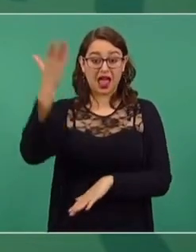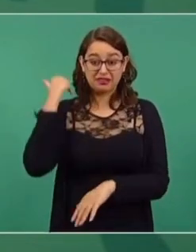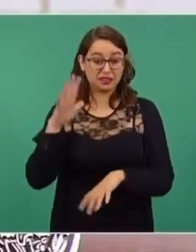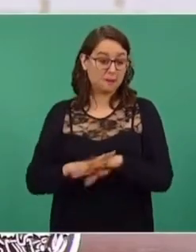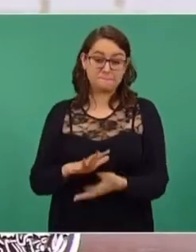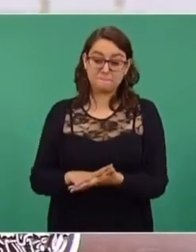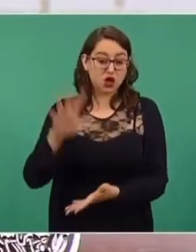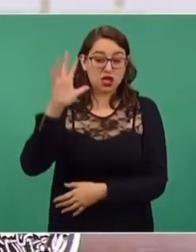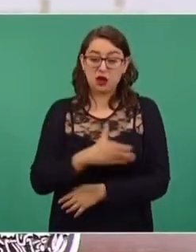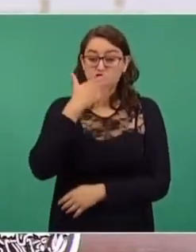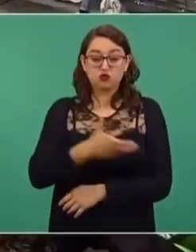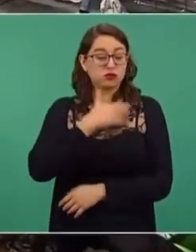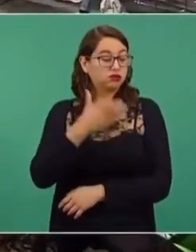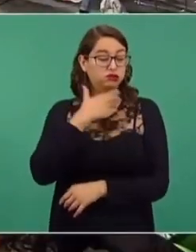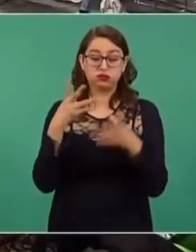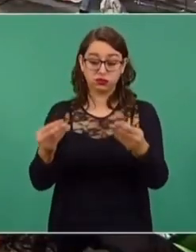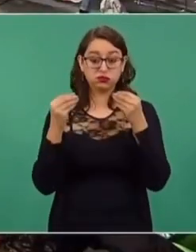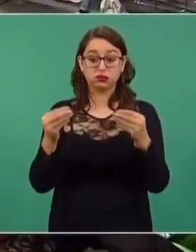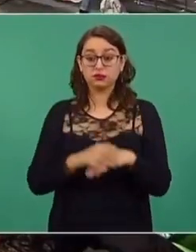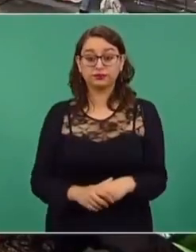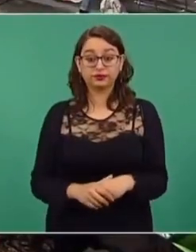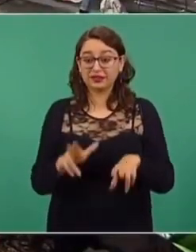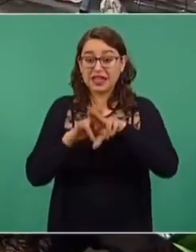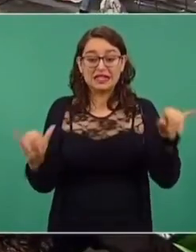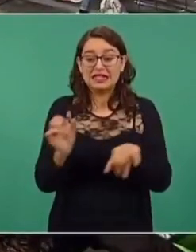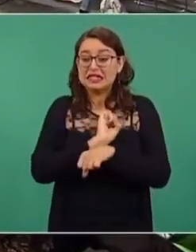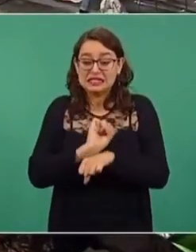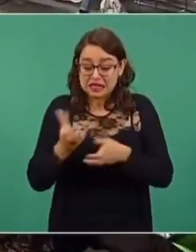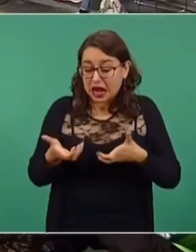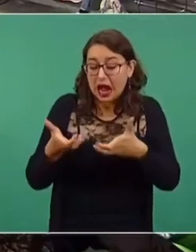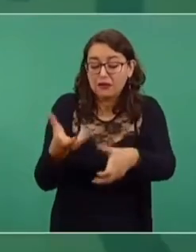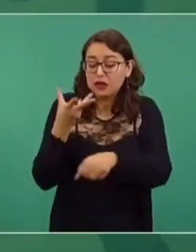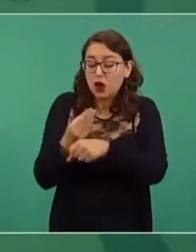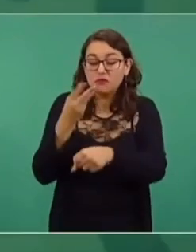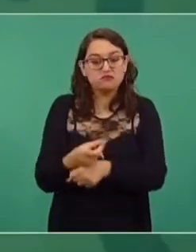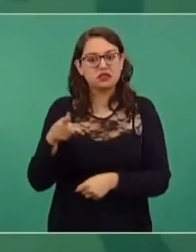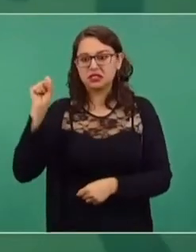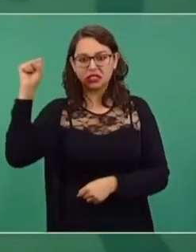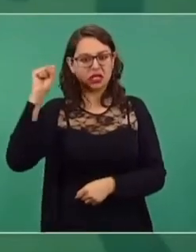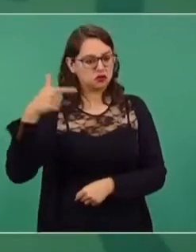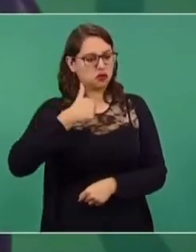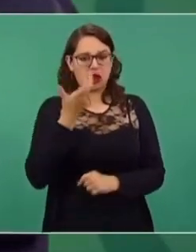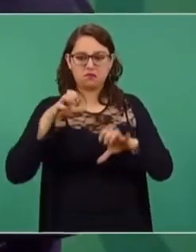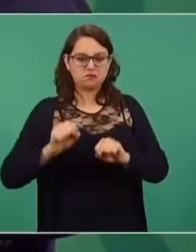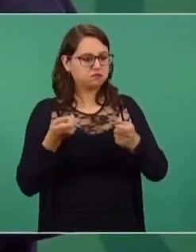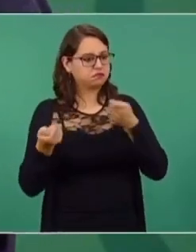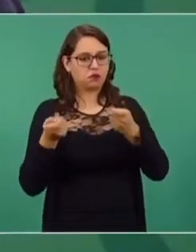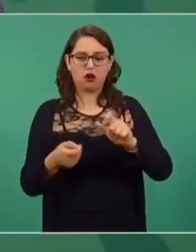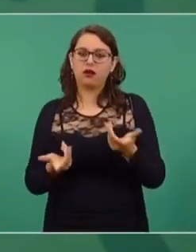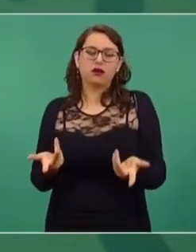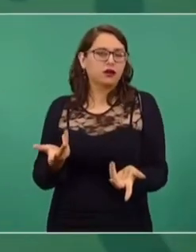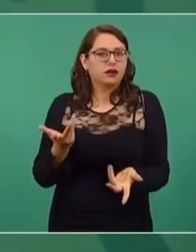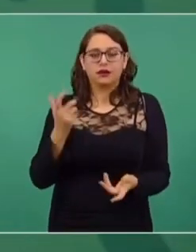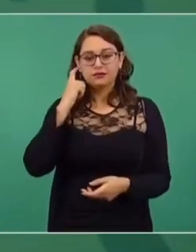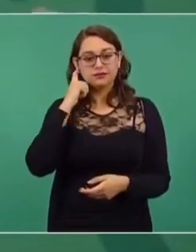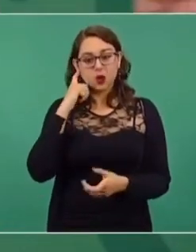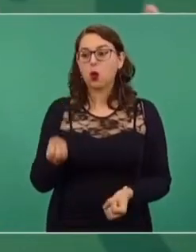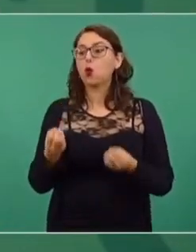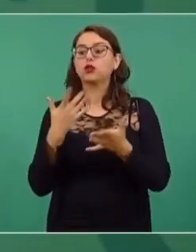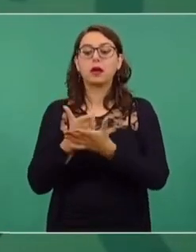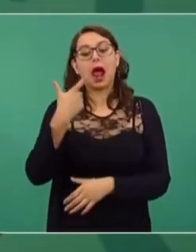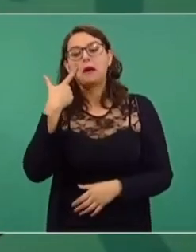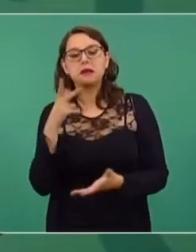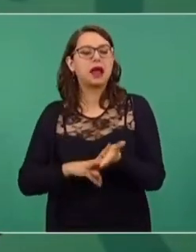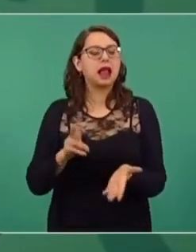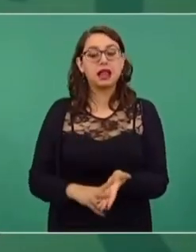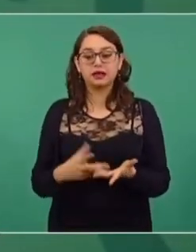generalizado, no se podía hacer ni un camino porque un sindicato de transportistas es el que ponía las condiciones de cuánto vas a